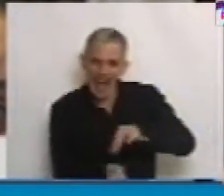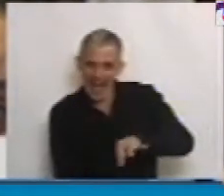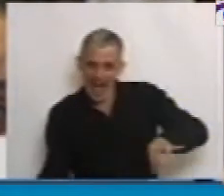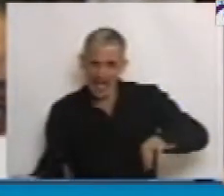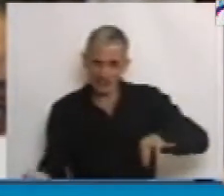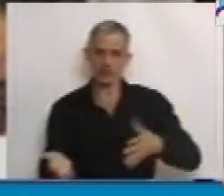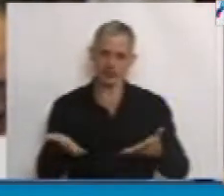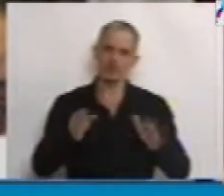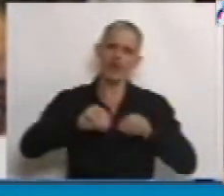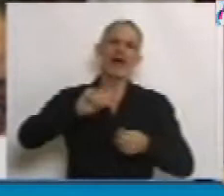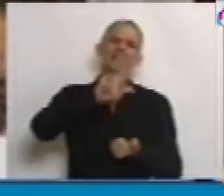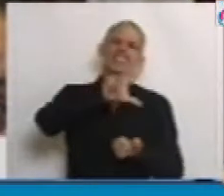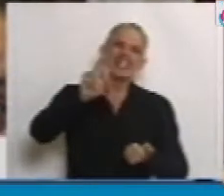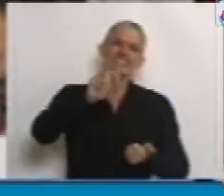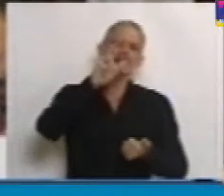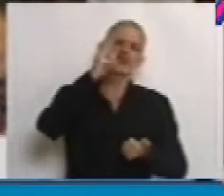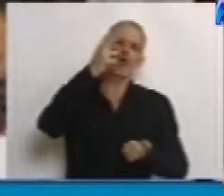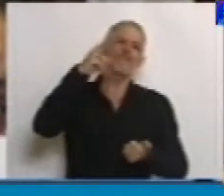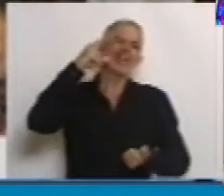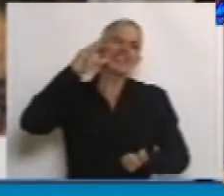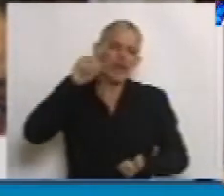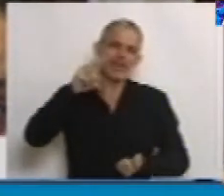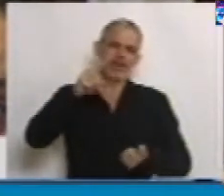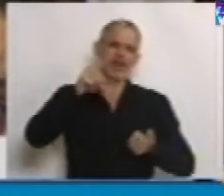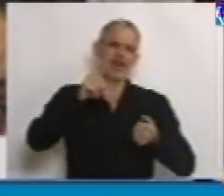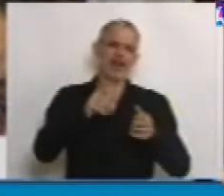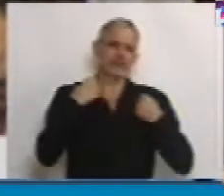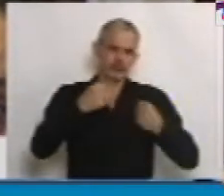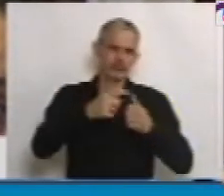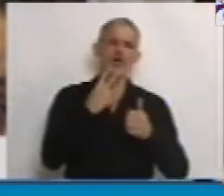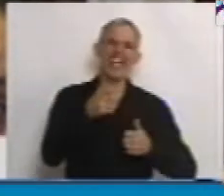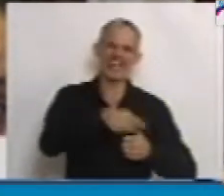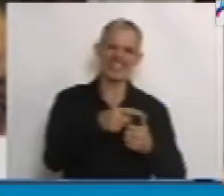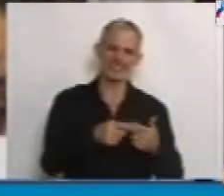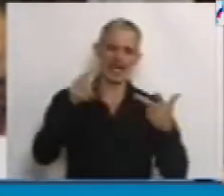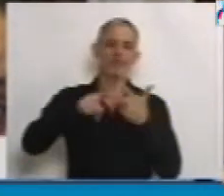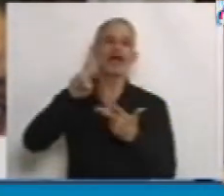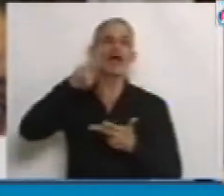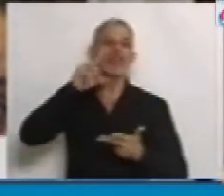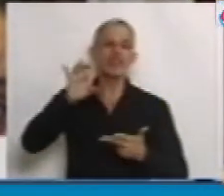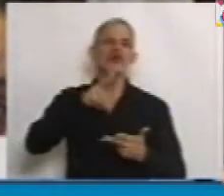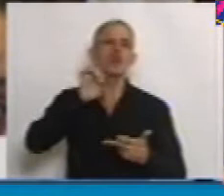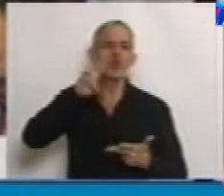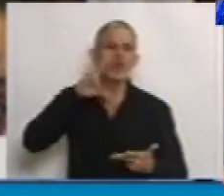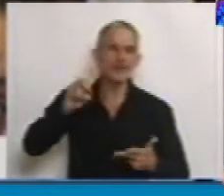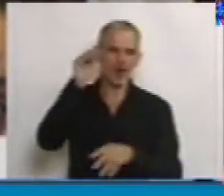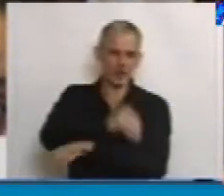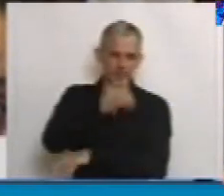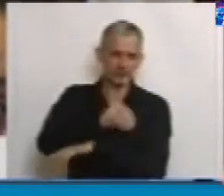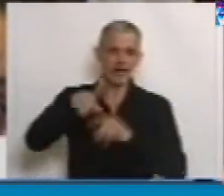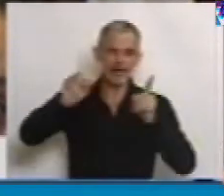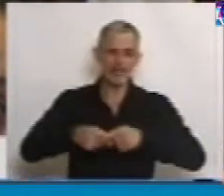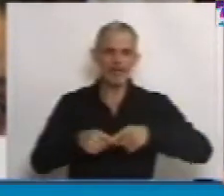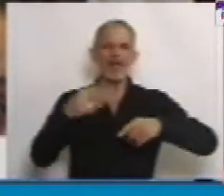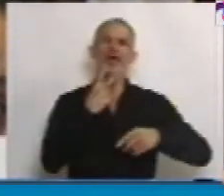y los 320.000 caballos de potencia en plantas compresoras, la nueva central térmica de Río Turbio, la nueva represa hidroeléctrica